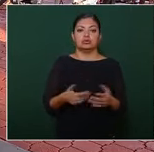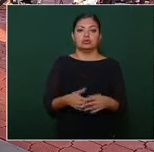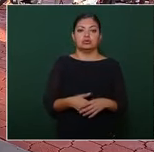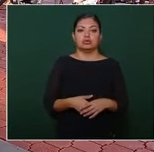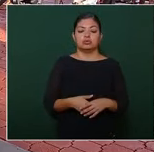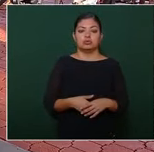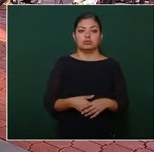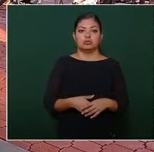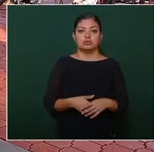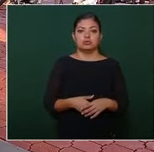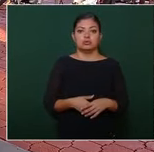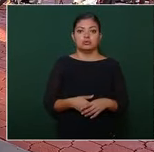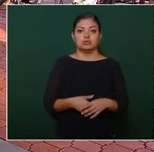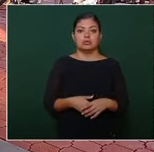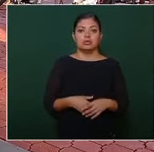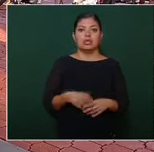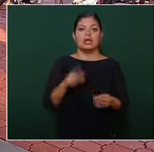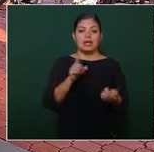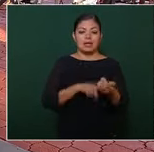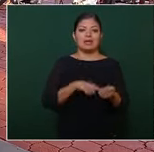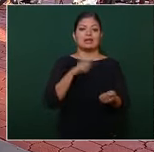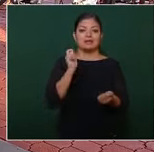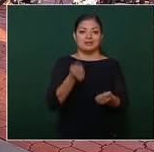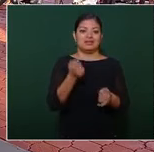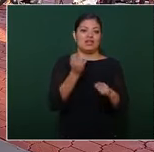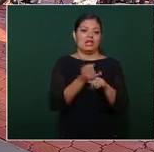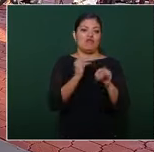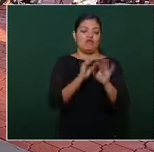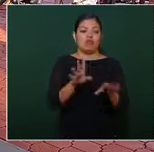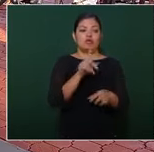por la manera en que manejan la información